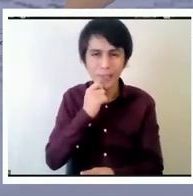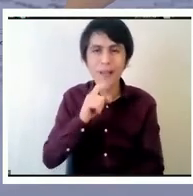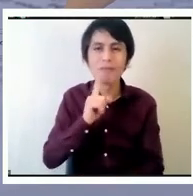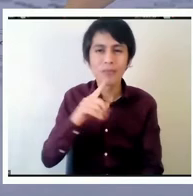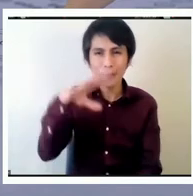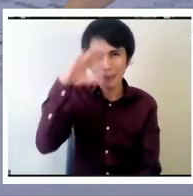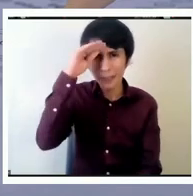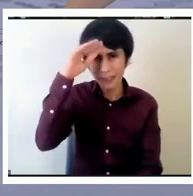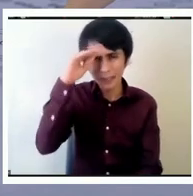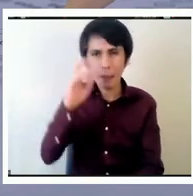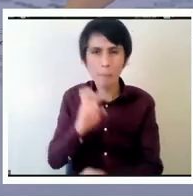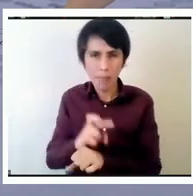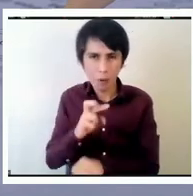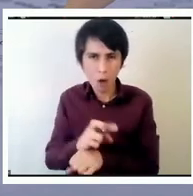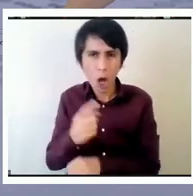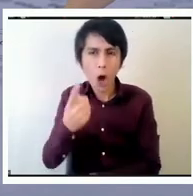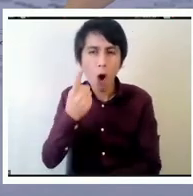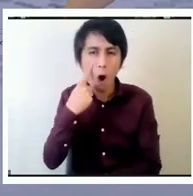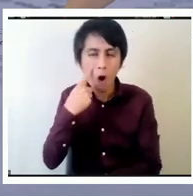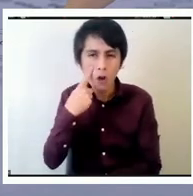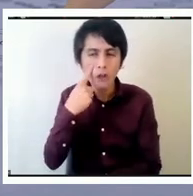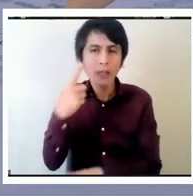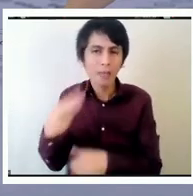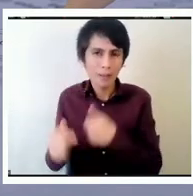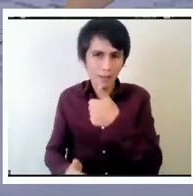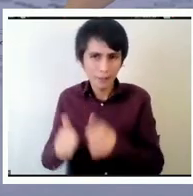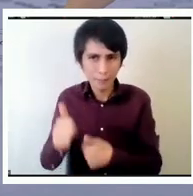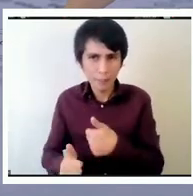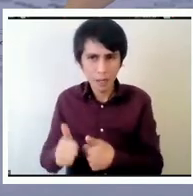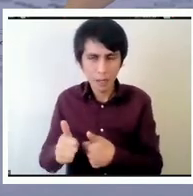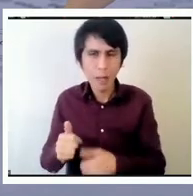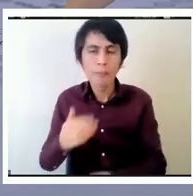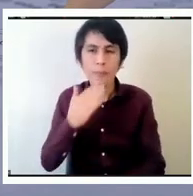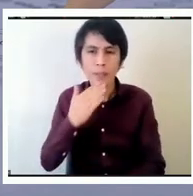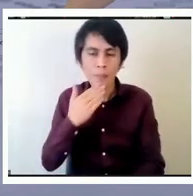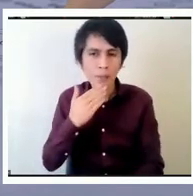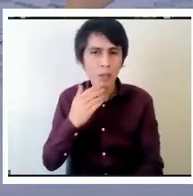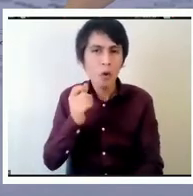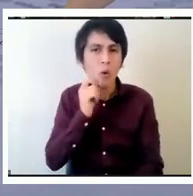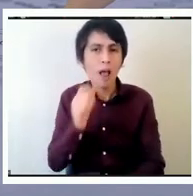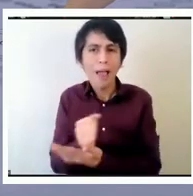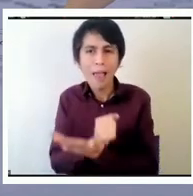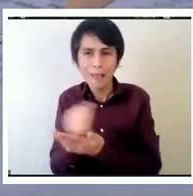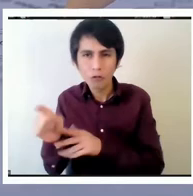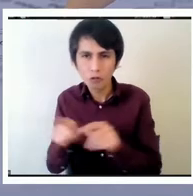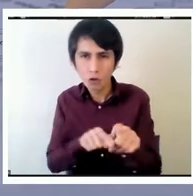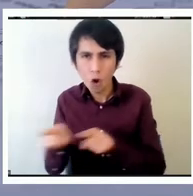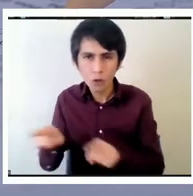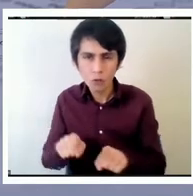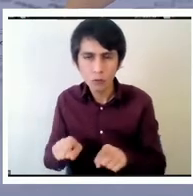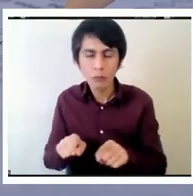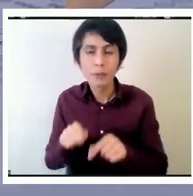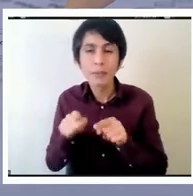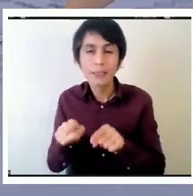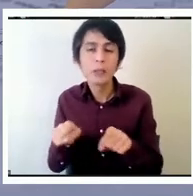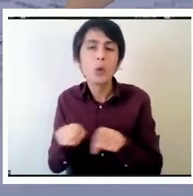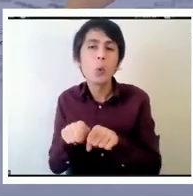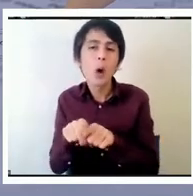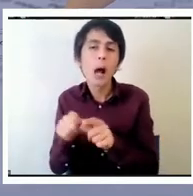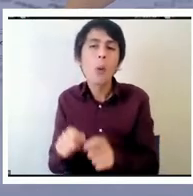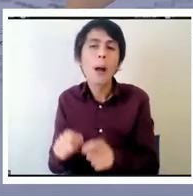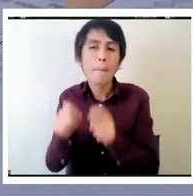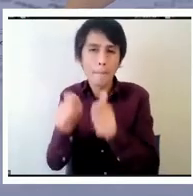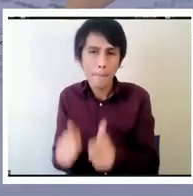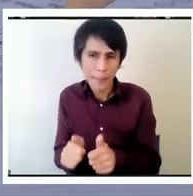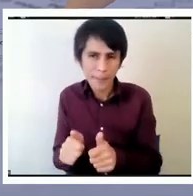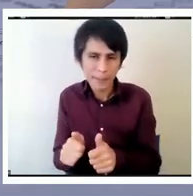conocimiento disciplinar también lo que es la gestión estos son tipos de experticia que los profesores o